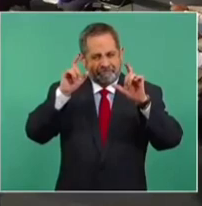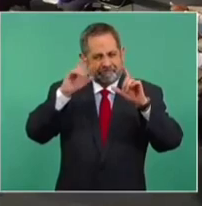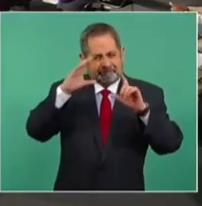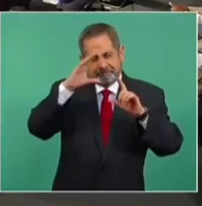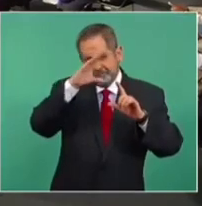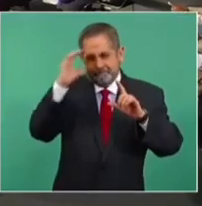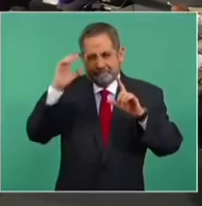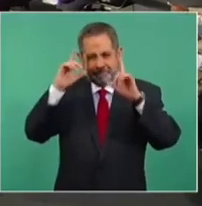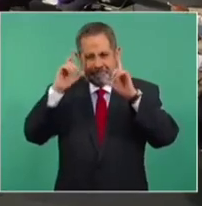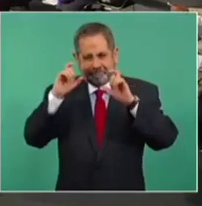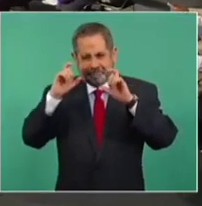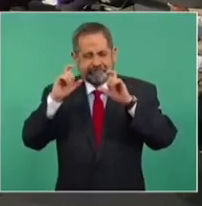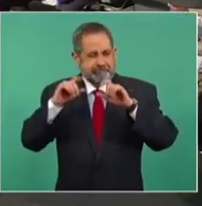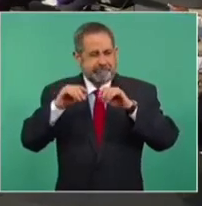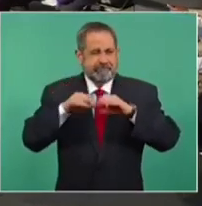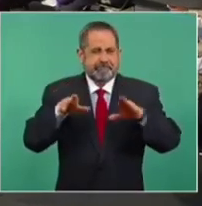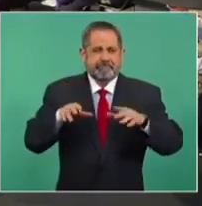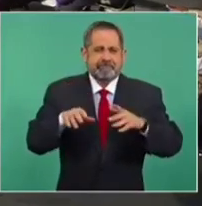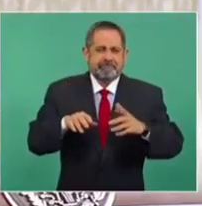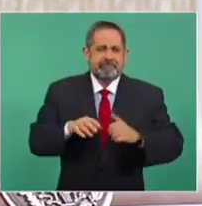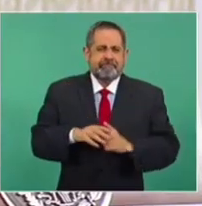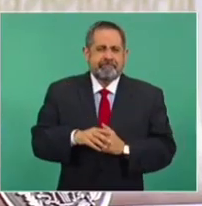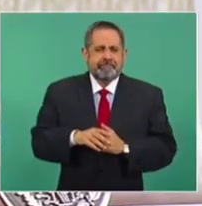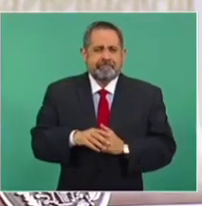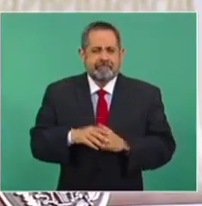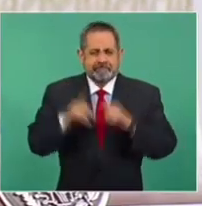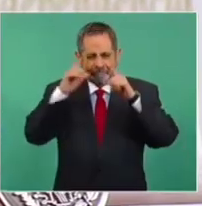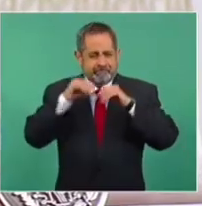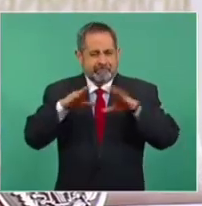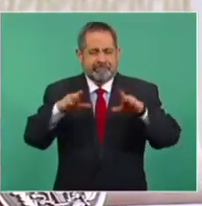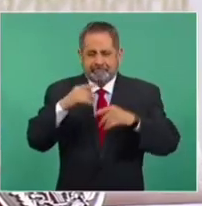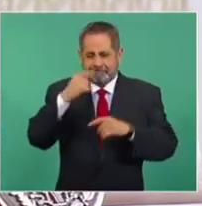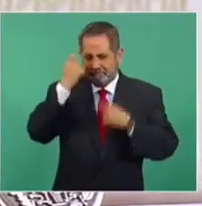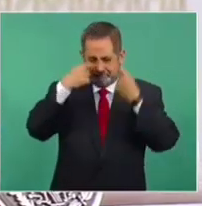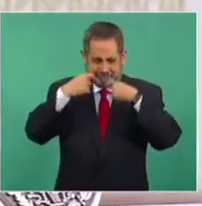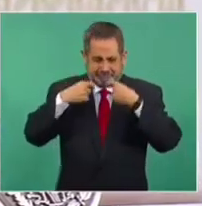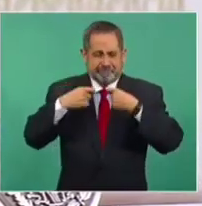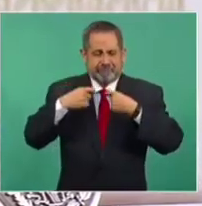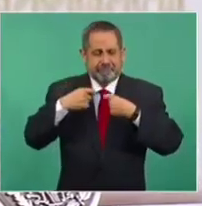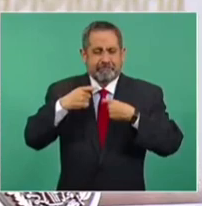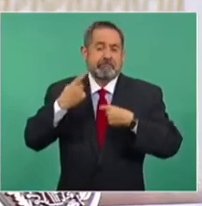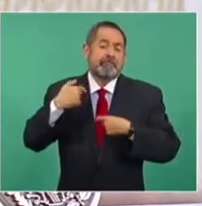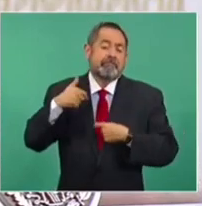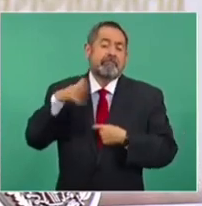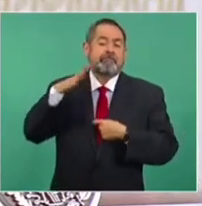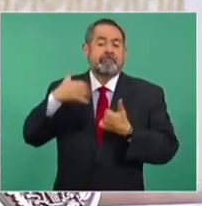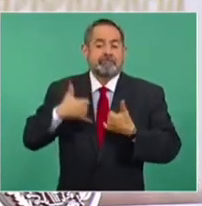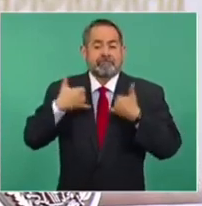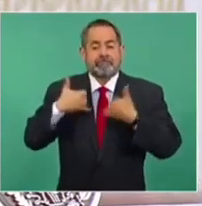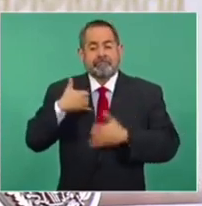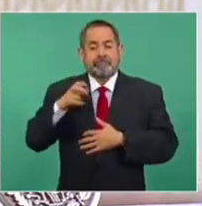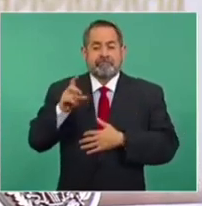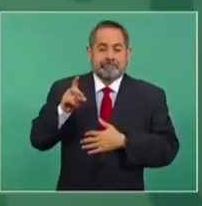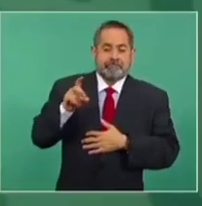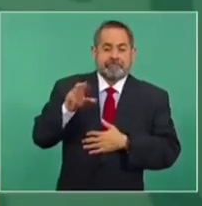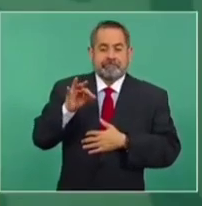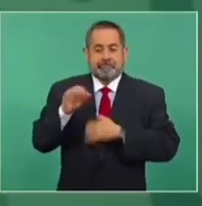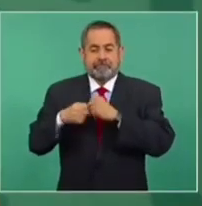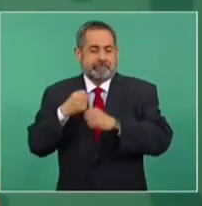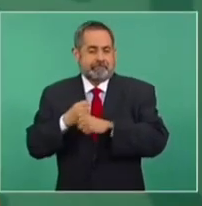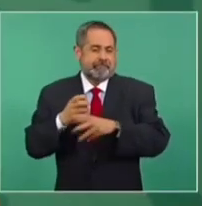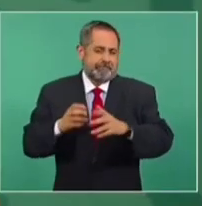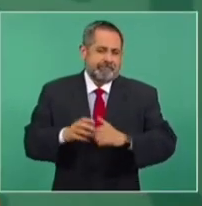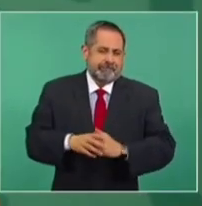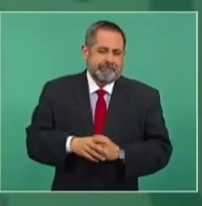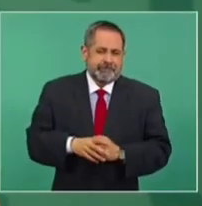30 años o 40, cuando